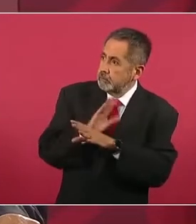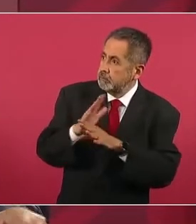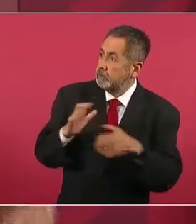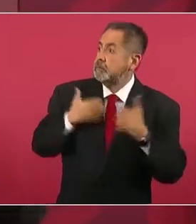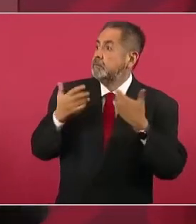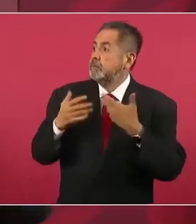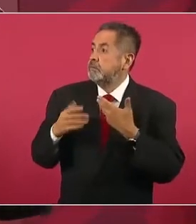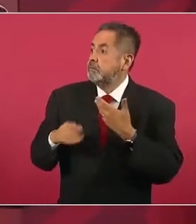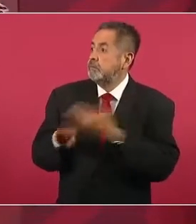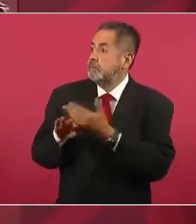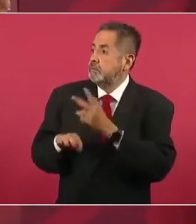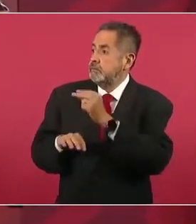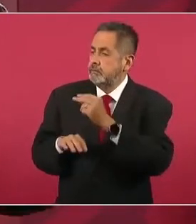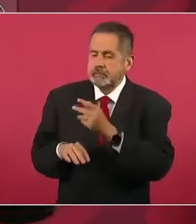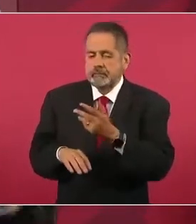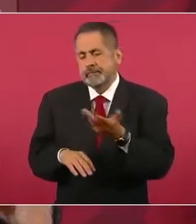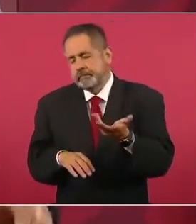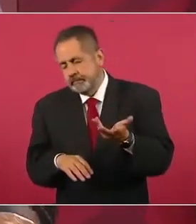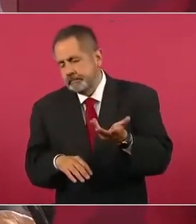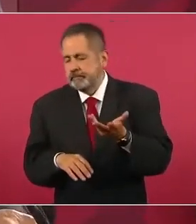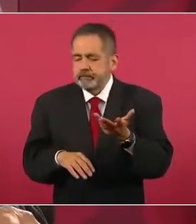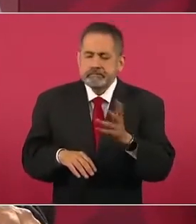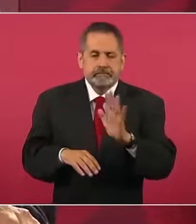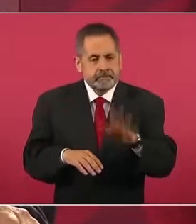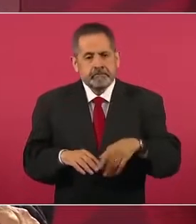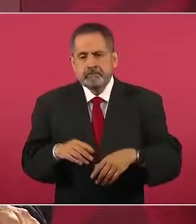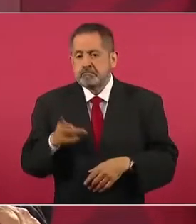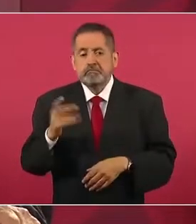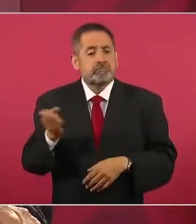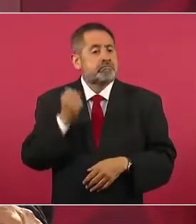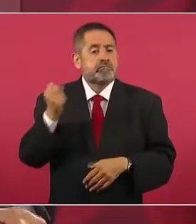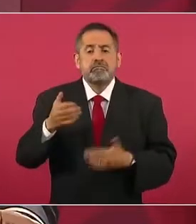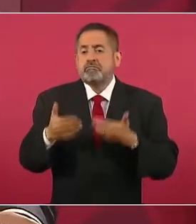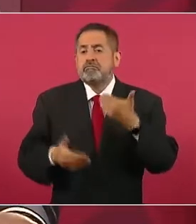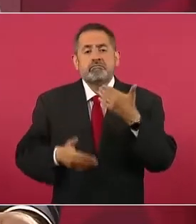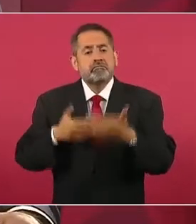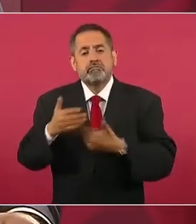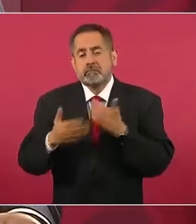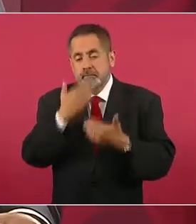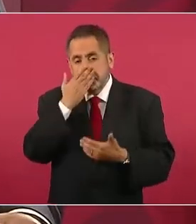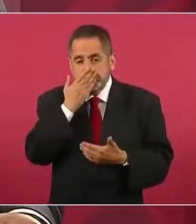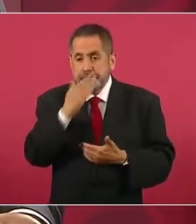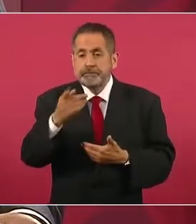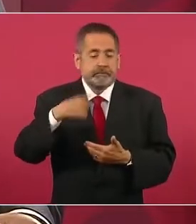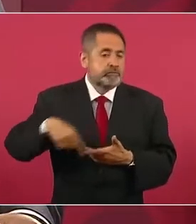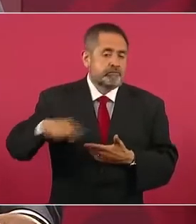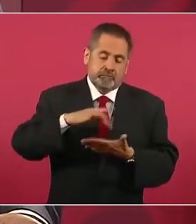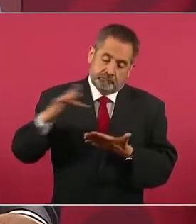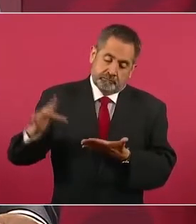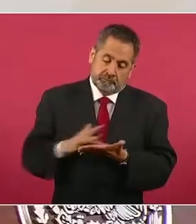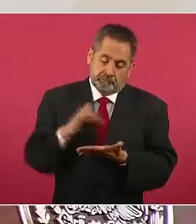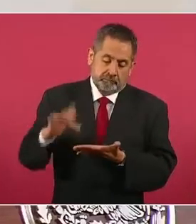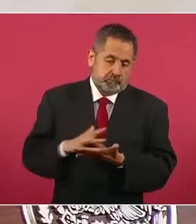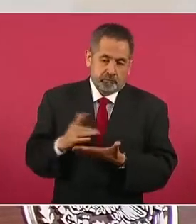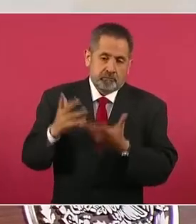Afortunadamente vamos avanzando, la gente nos está apoyando mucho,